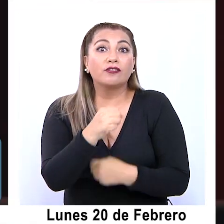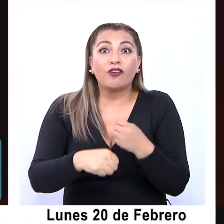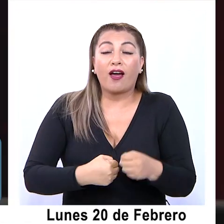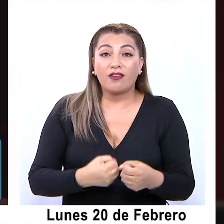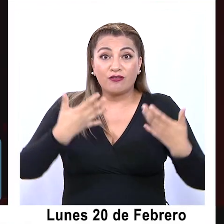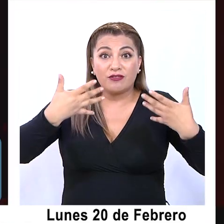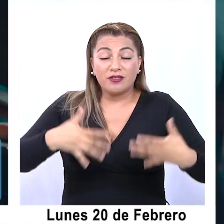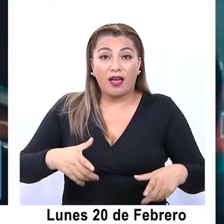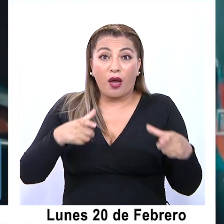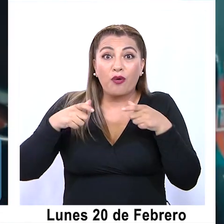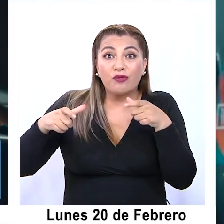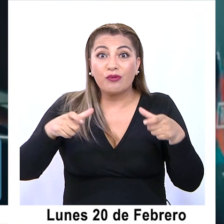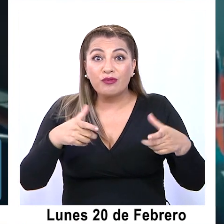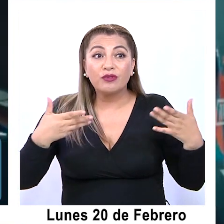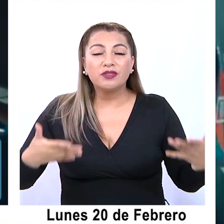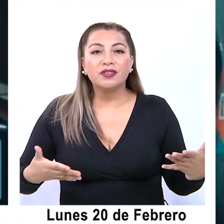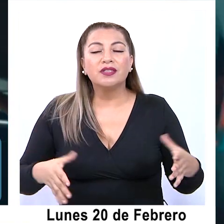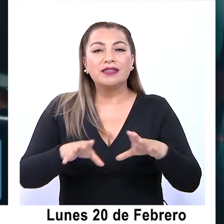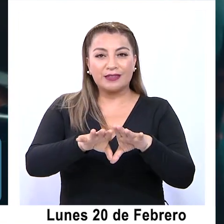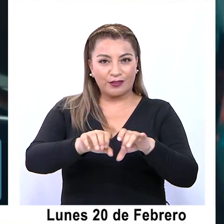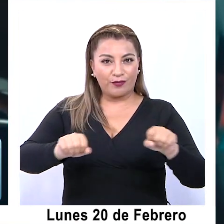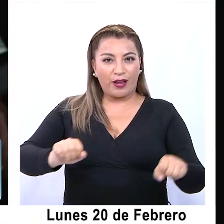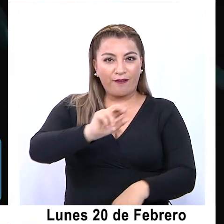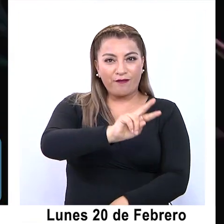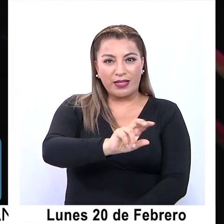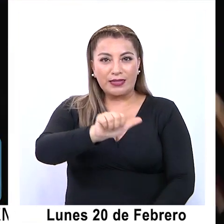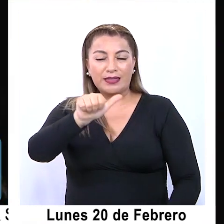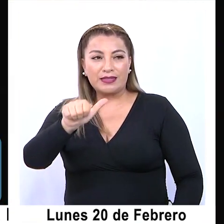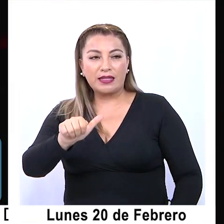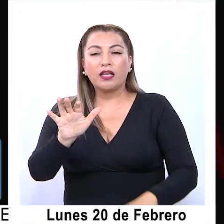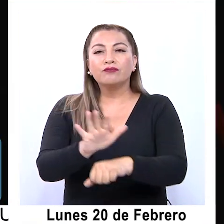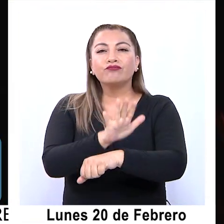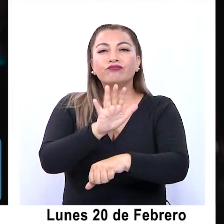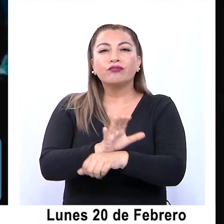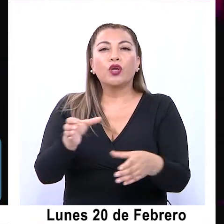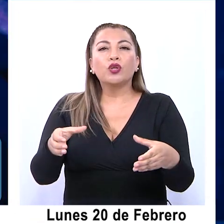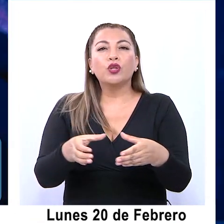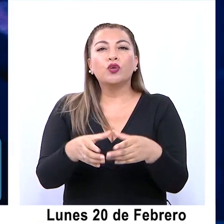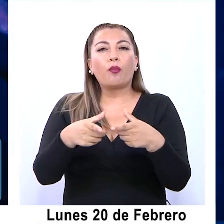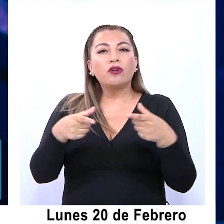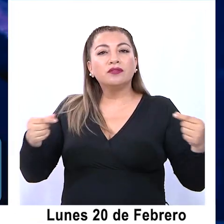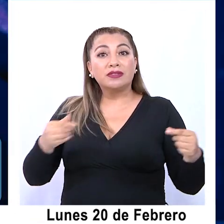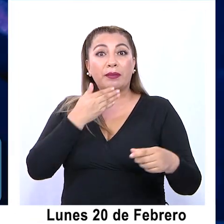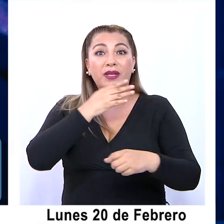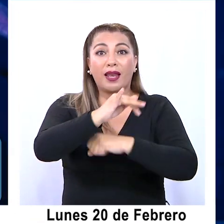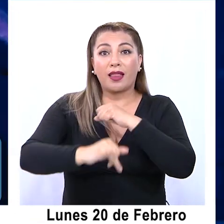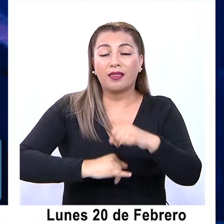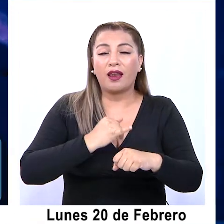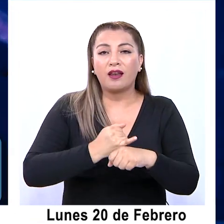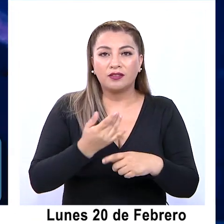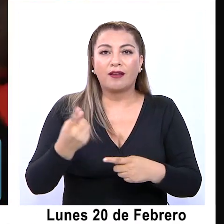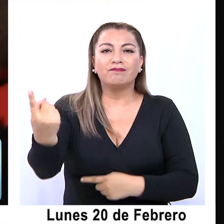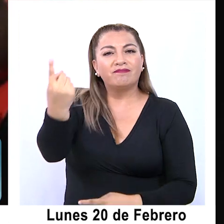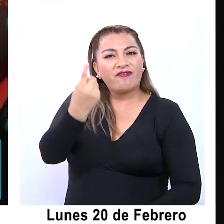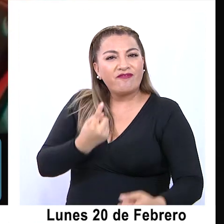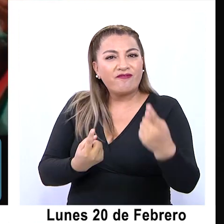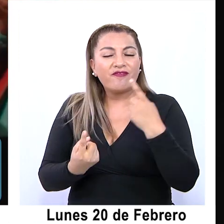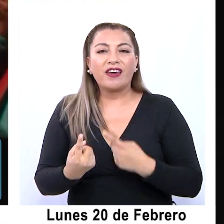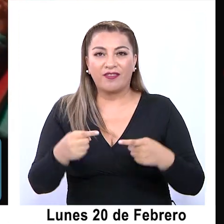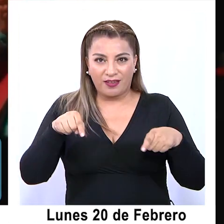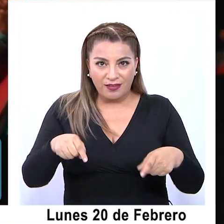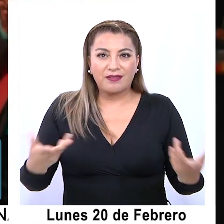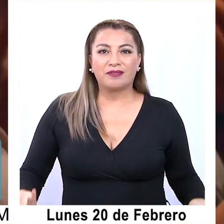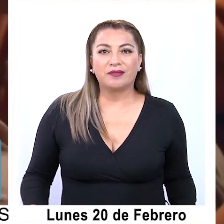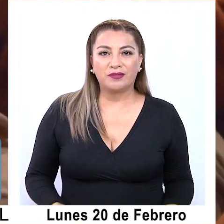evento artístico-cultural, se confirmaron 26 obras de compañías nacionales e internacionales que estarán presentes en esta